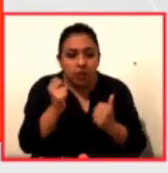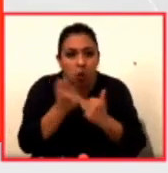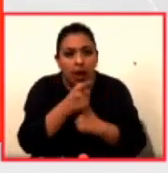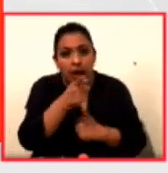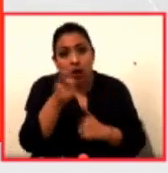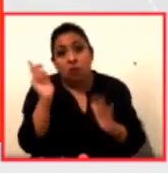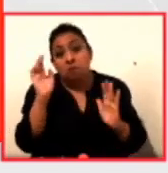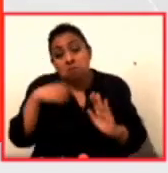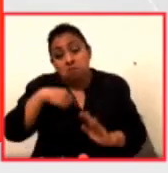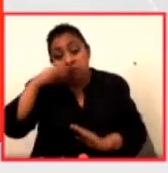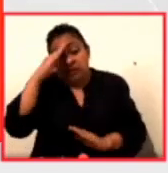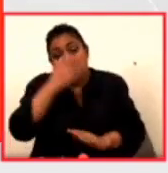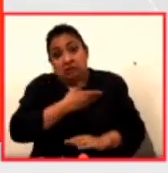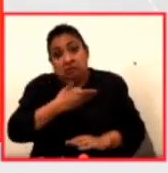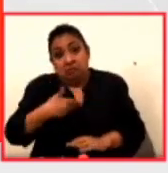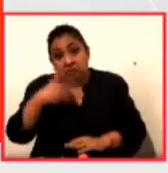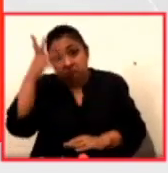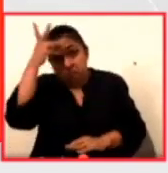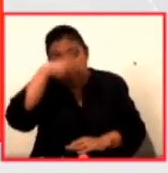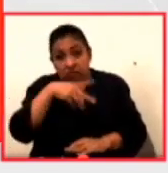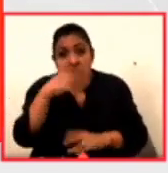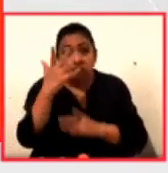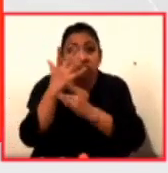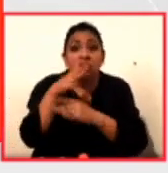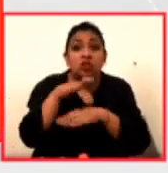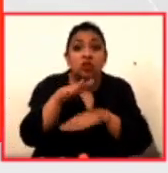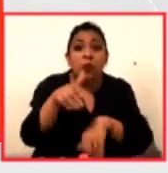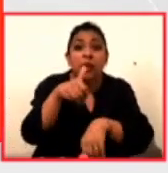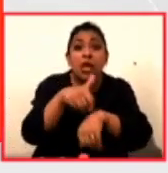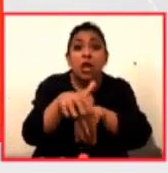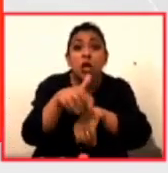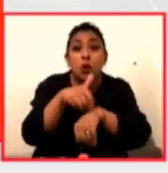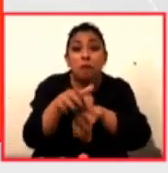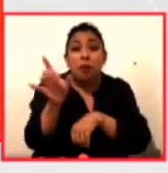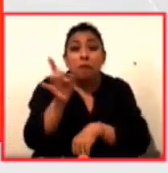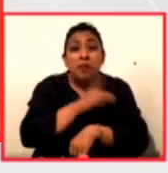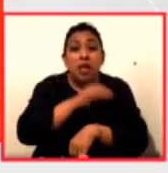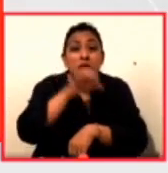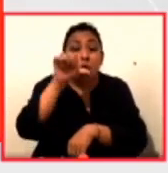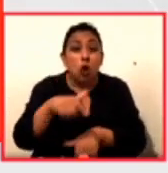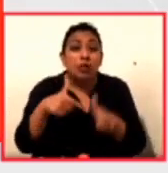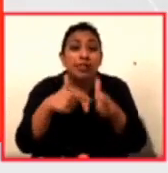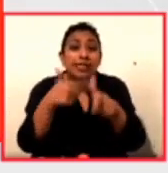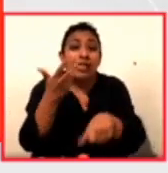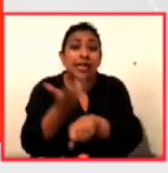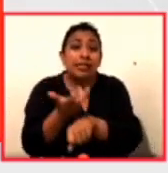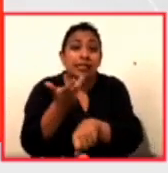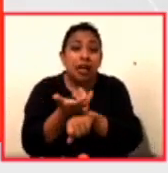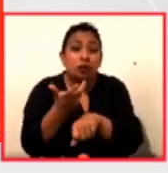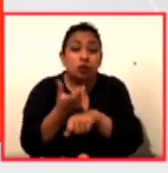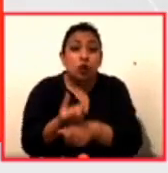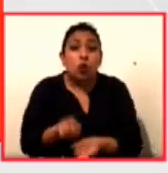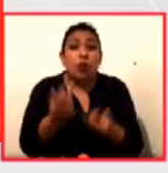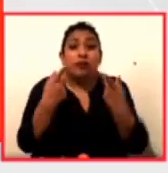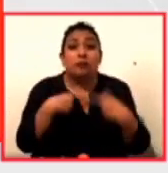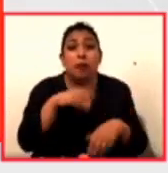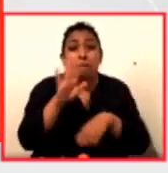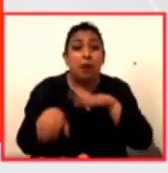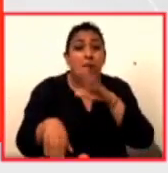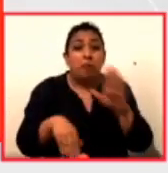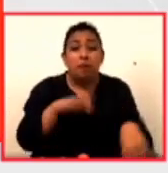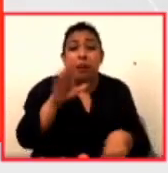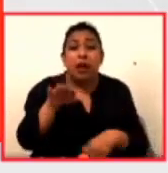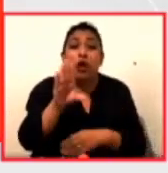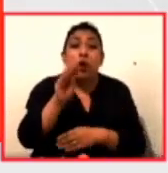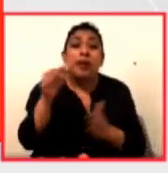y lo dice basado justamente en las cifras de terror que hoy mantiene Estados Unidos por el número de decesos 90 mil